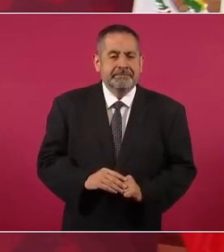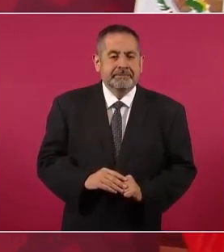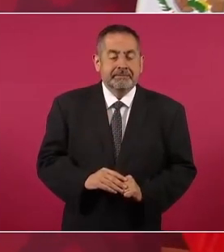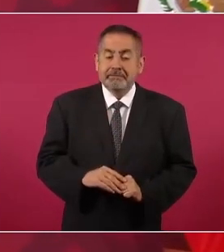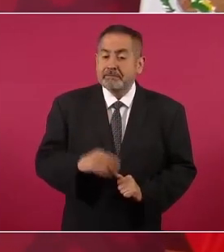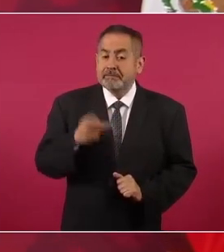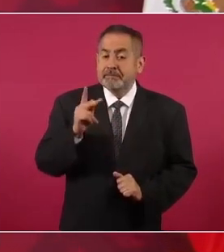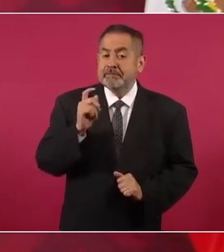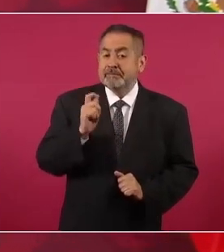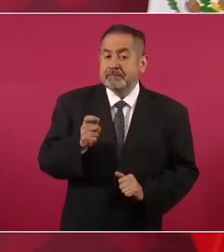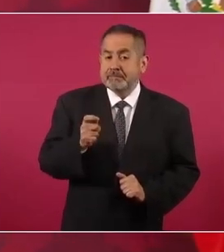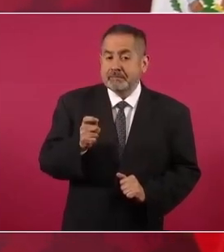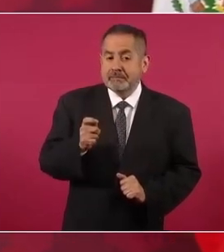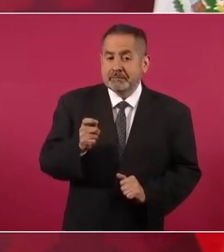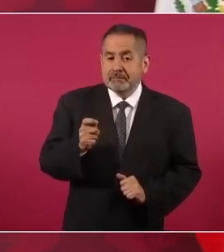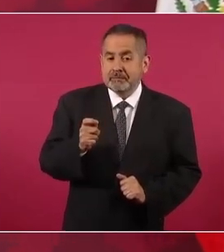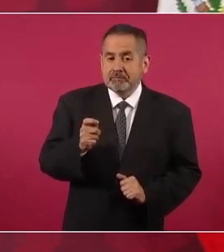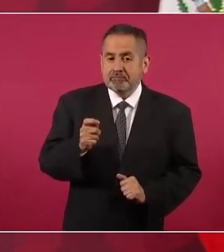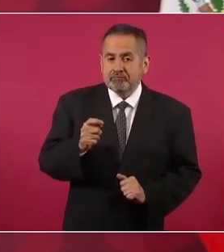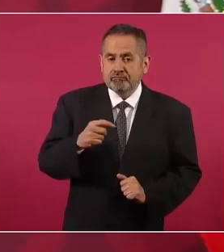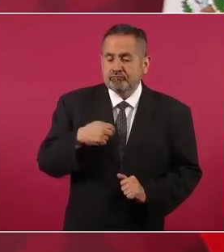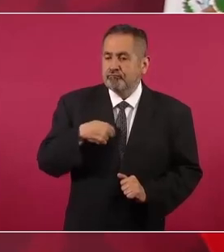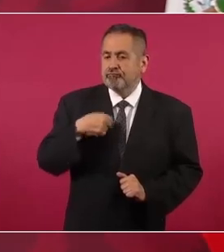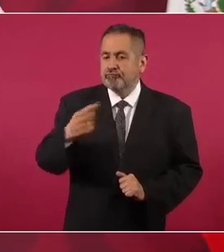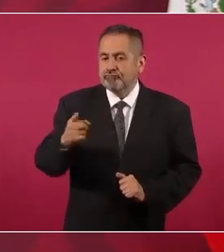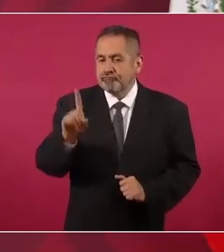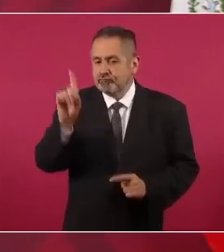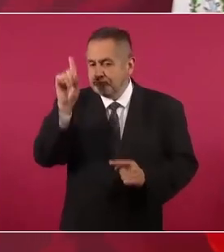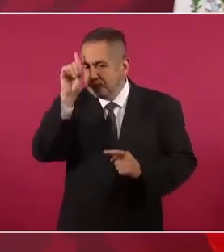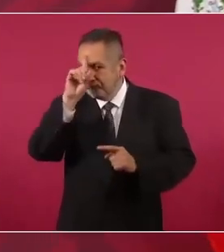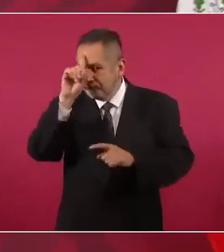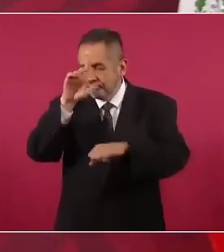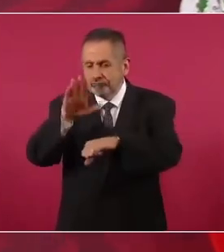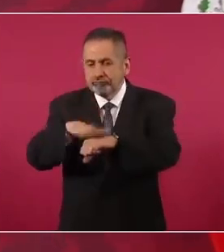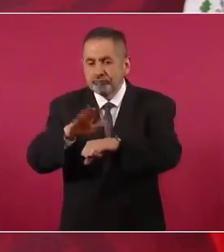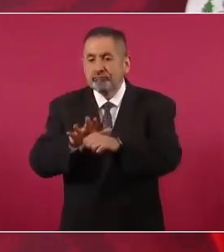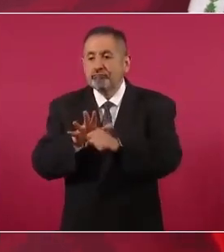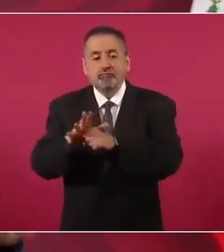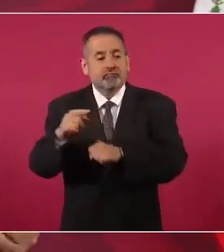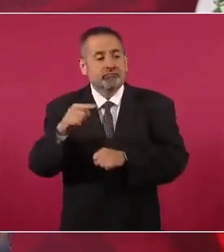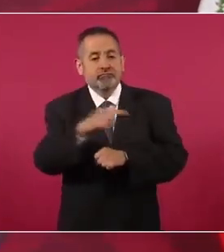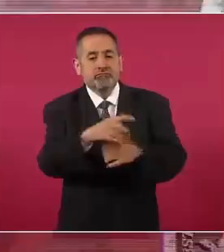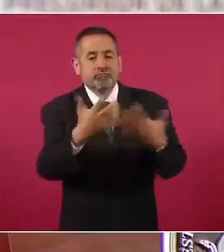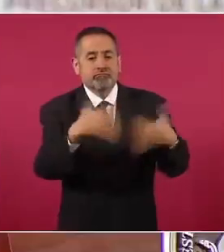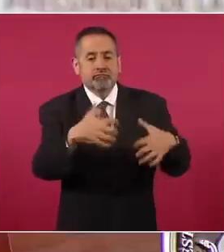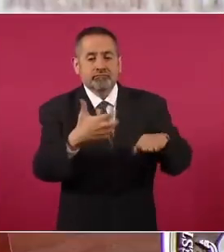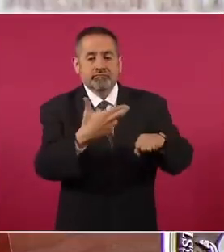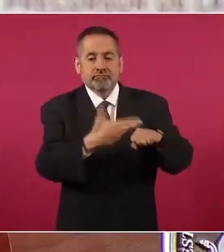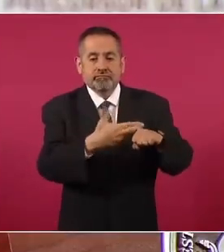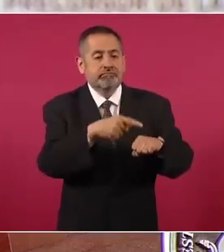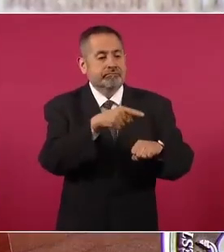nada más yo te recomiendo a la empresa que haga la obra,